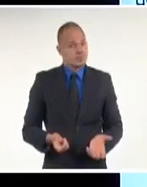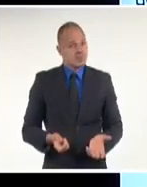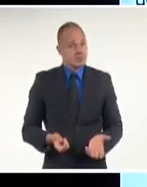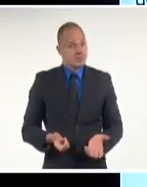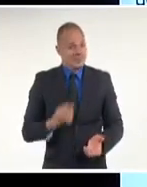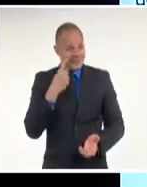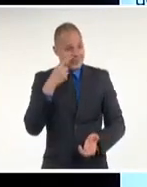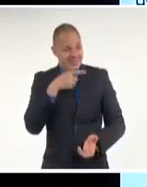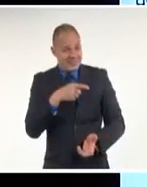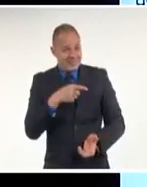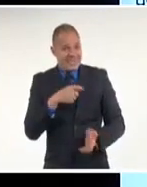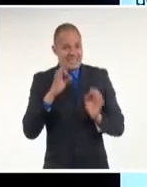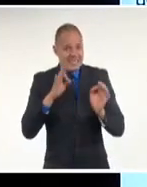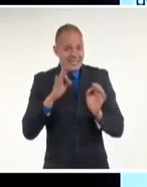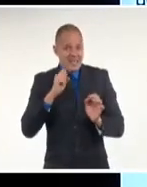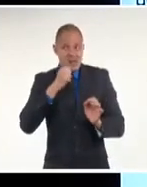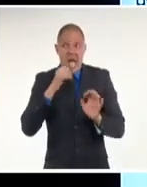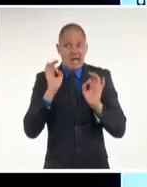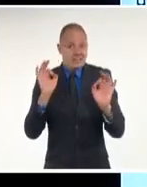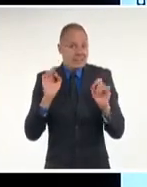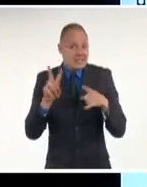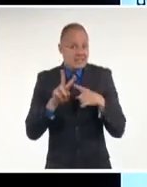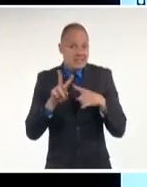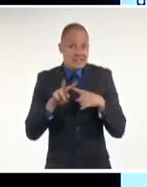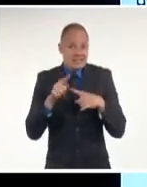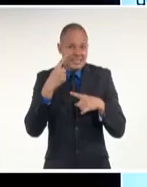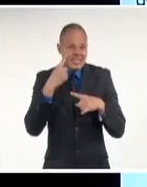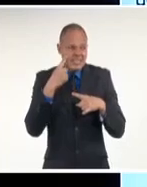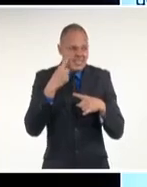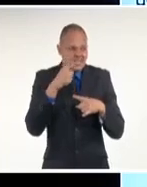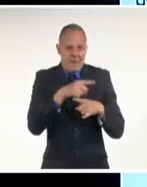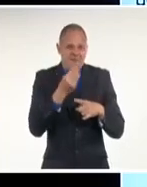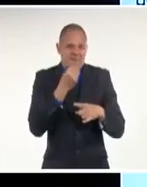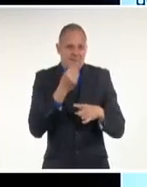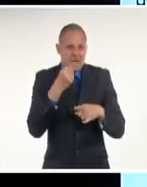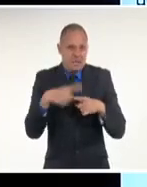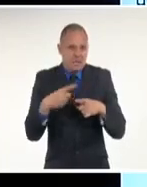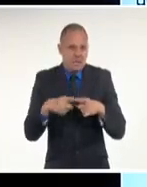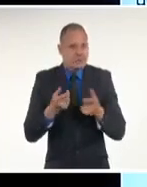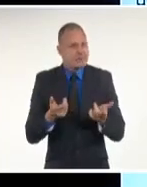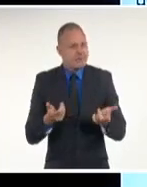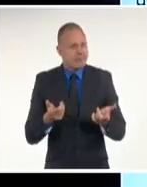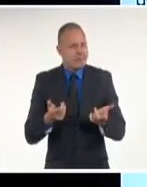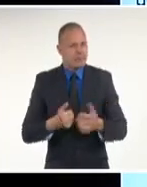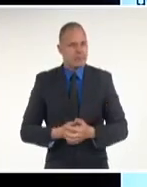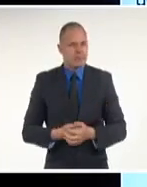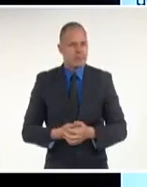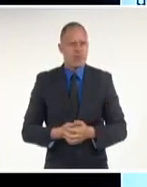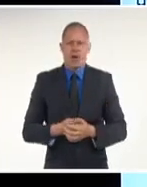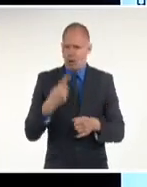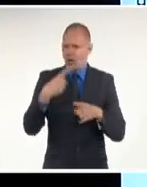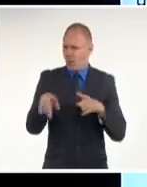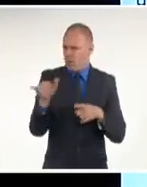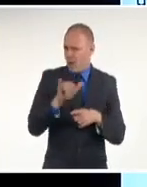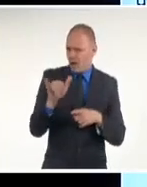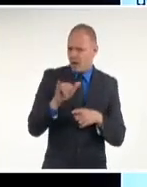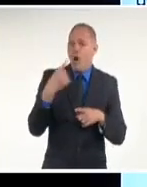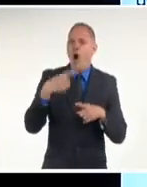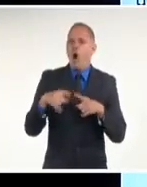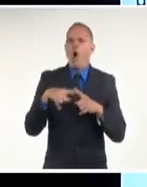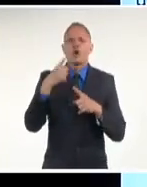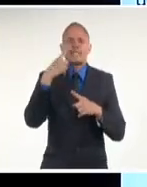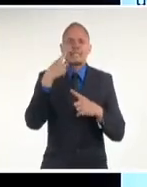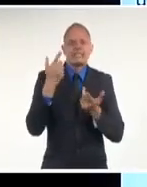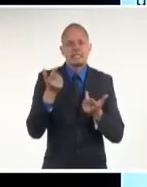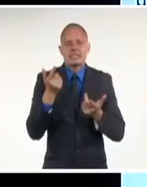sensacionalistamente y no esconden sus posiciones en contra del gobierno cubano. Esto no es todo, la cadena de Telemundo se hizo eco también